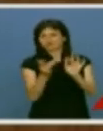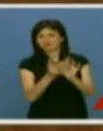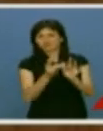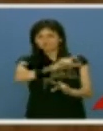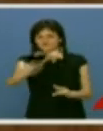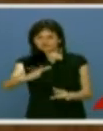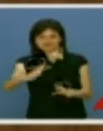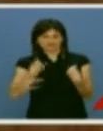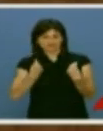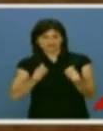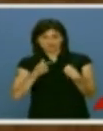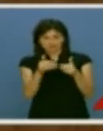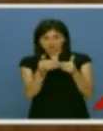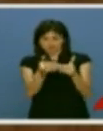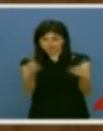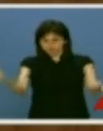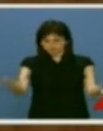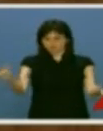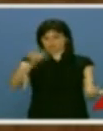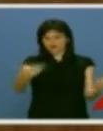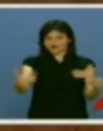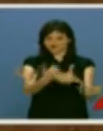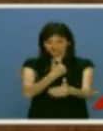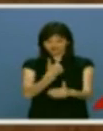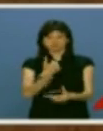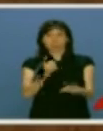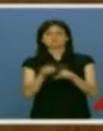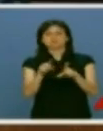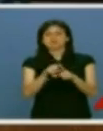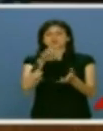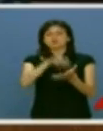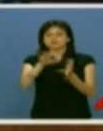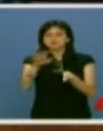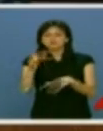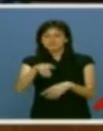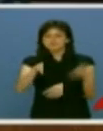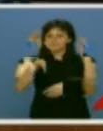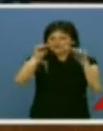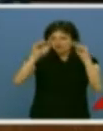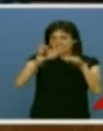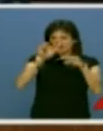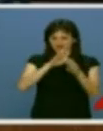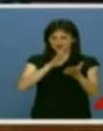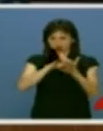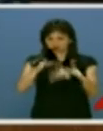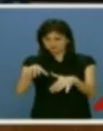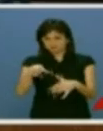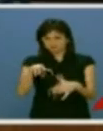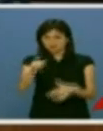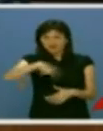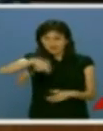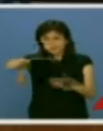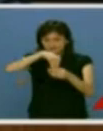para abrir las puertas, permitiendo un mayor acceso de la sociedad, para hacer comunidad y pedagogía en torno a la comunidad y para que aquí dentro